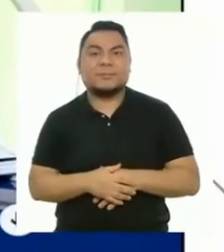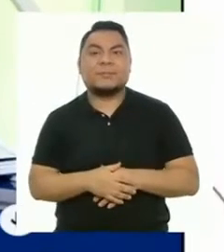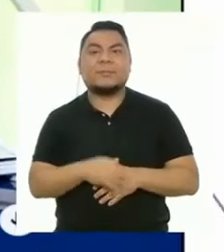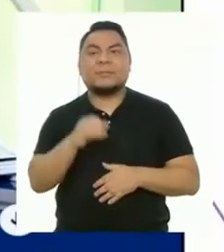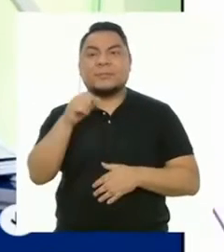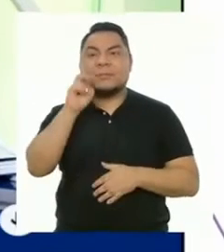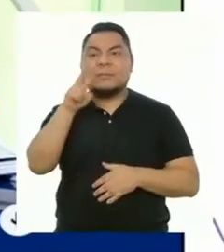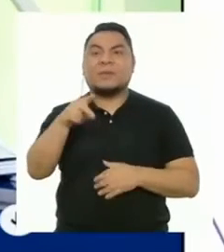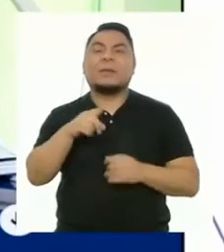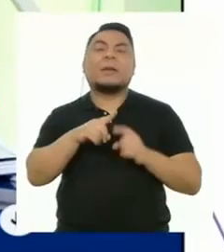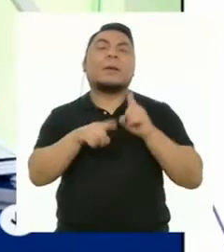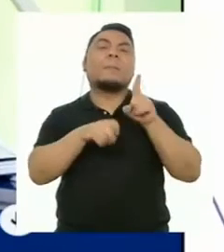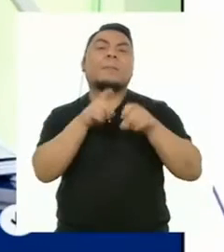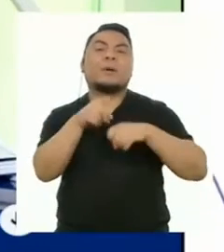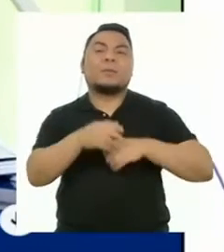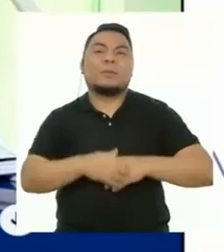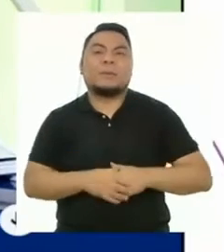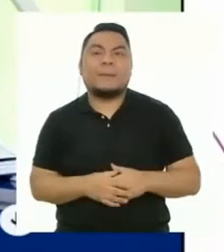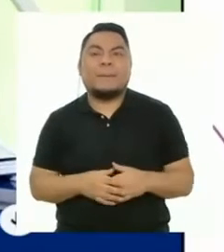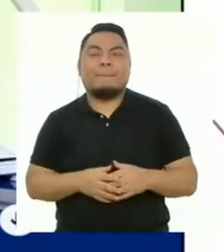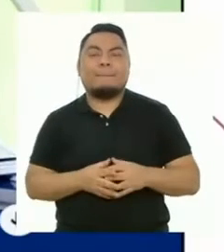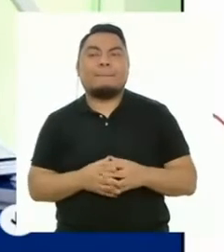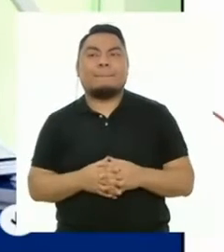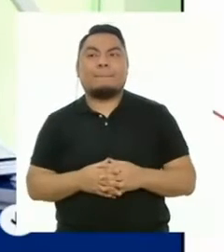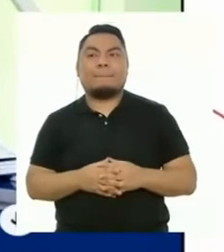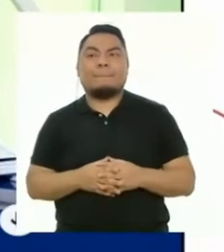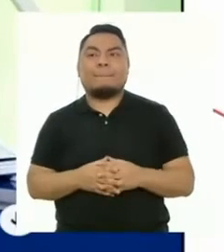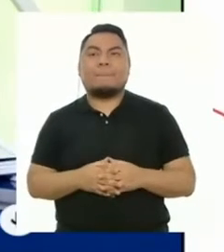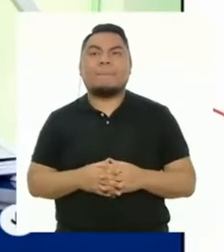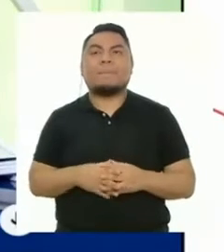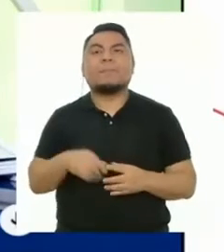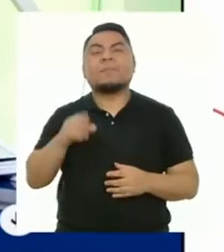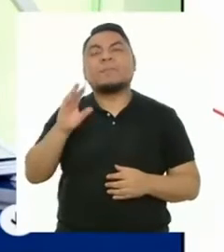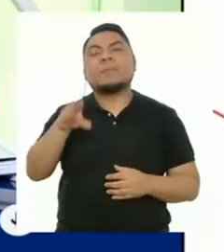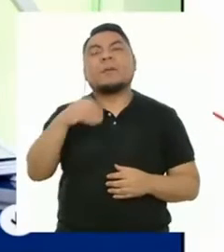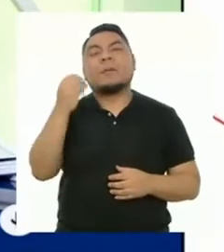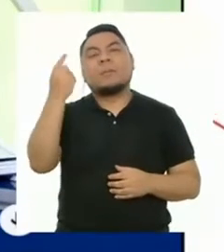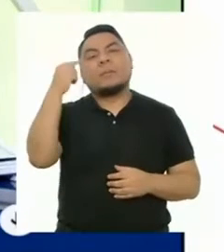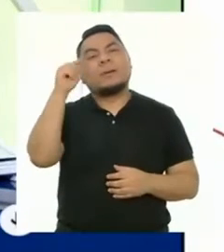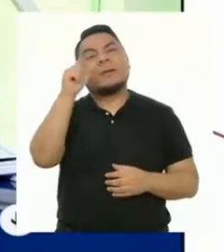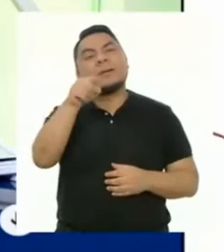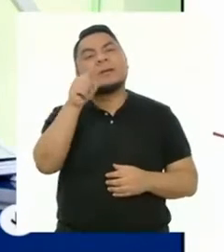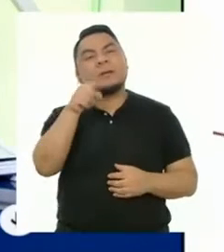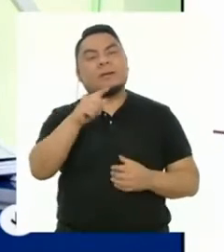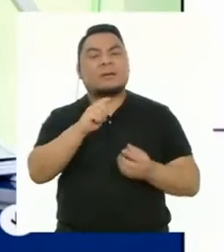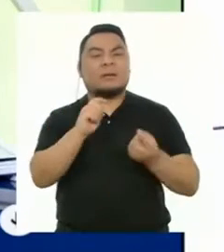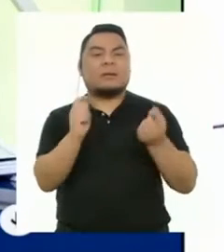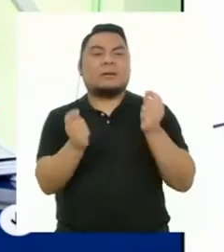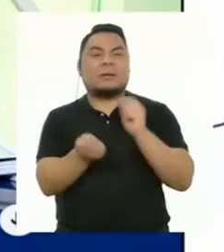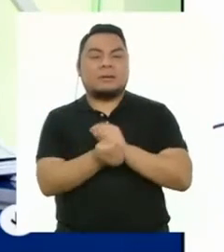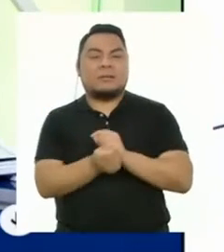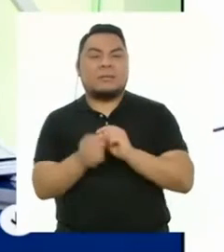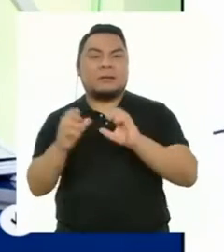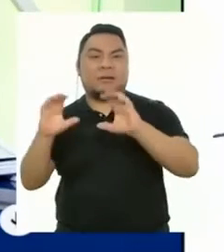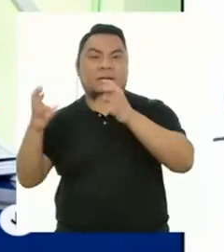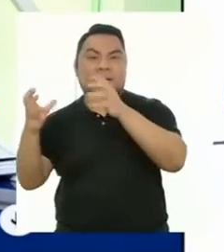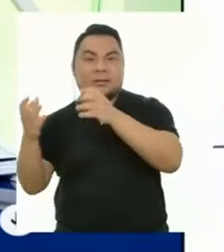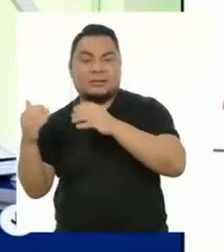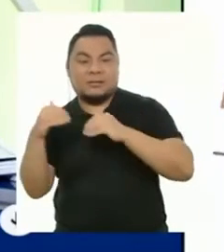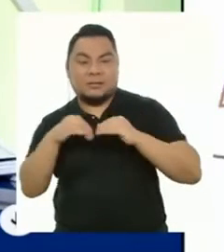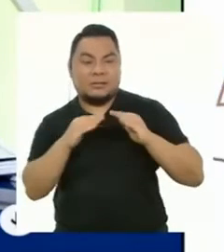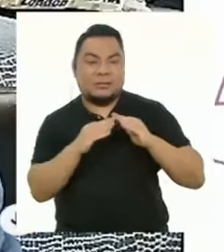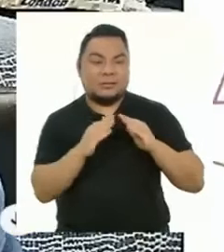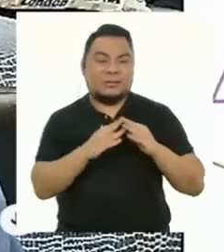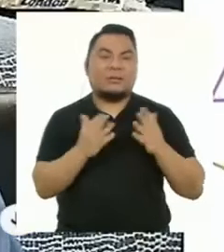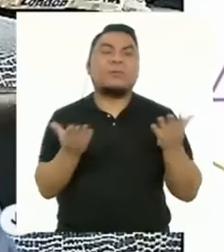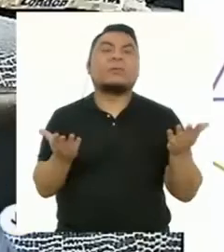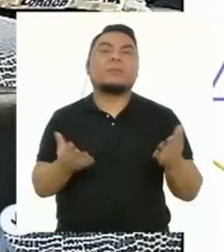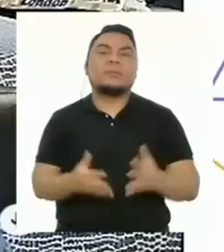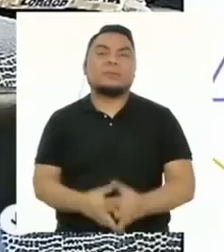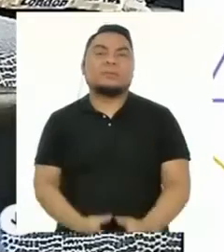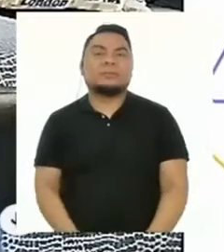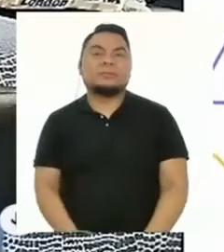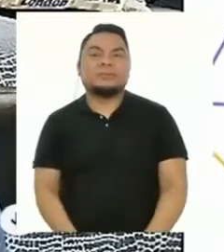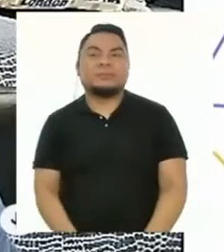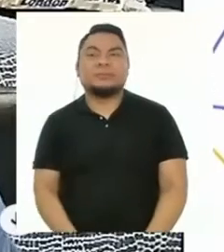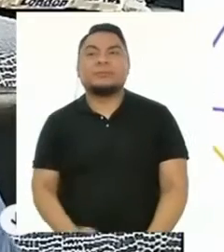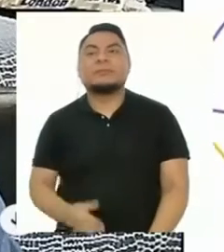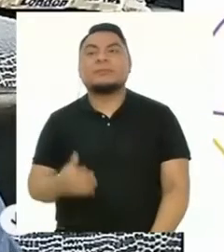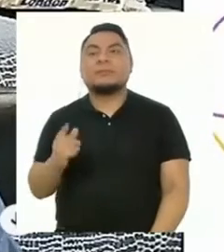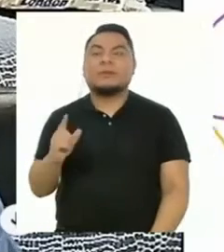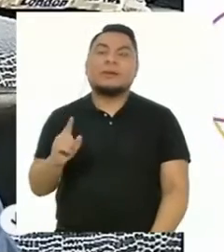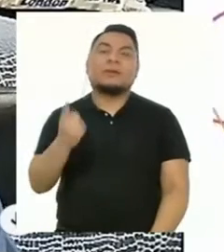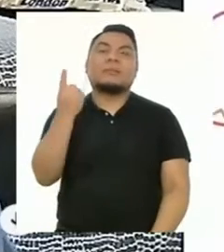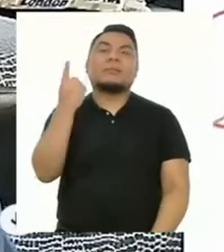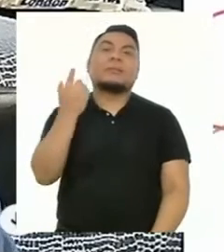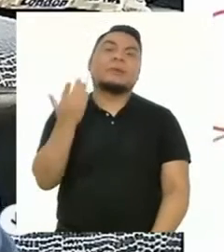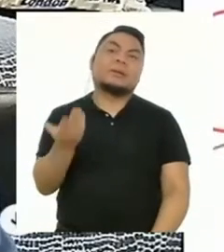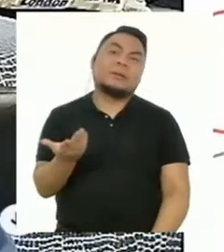Vamos con las preguntas. ¿Cómo ha sido para ti el cambio del salón de clases a la casa? Al principio